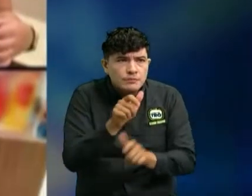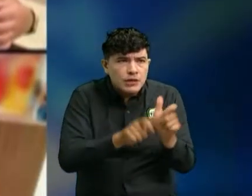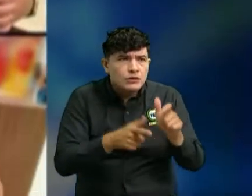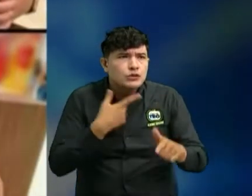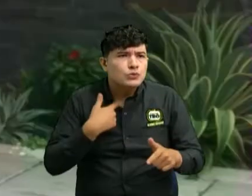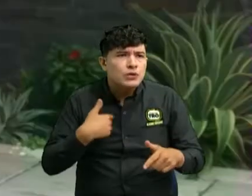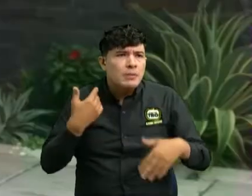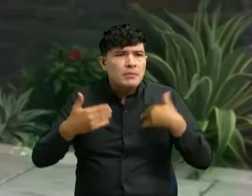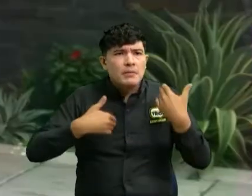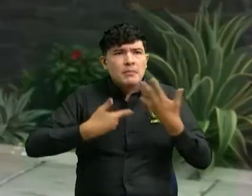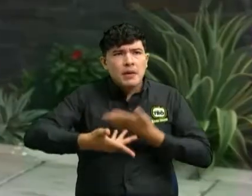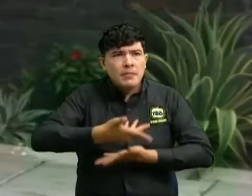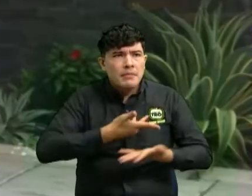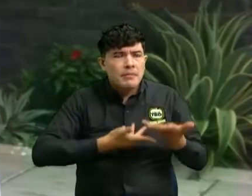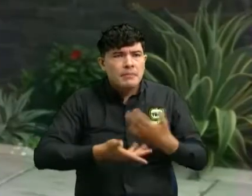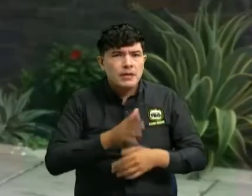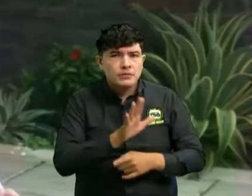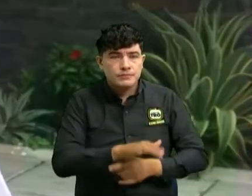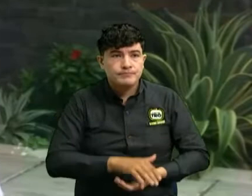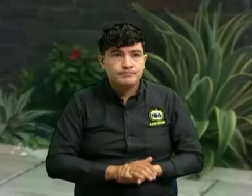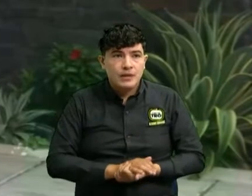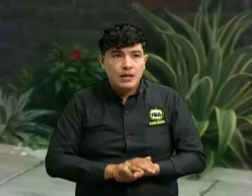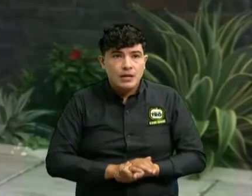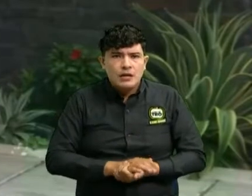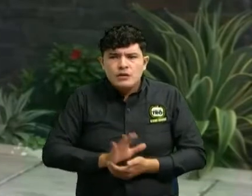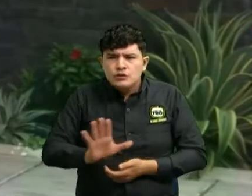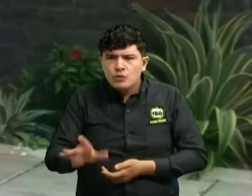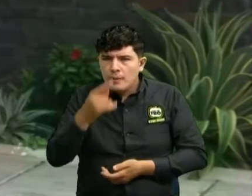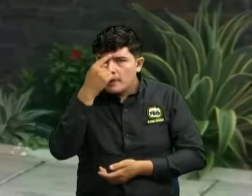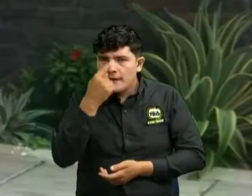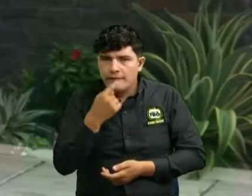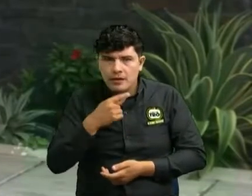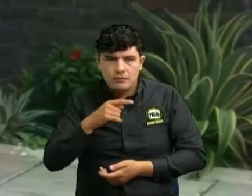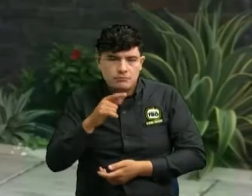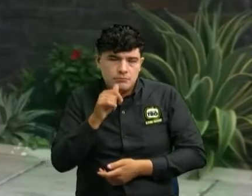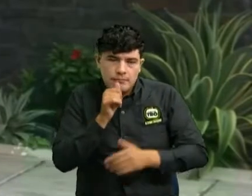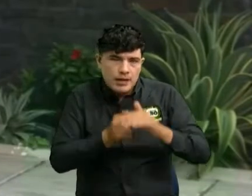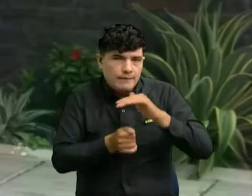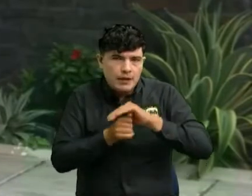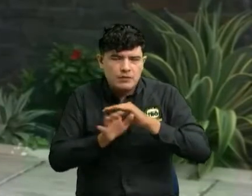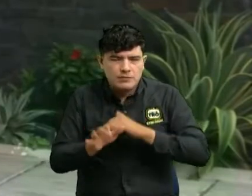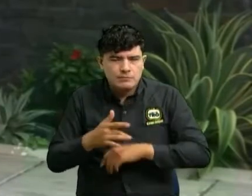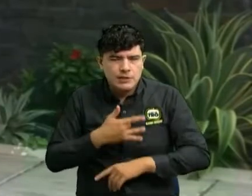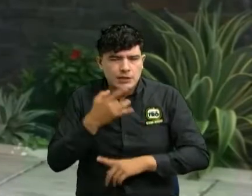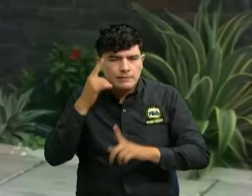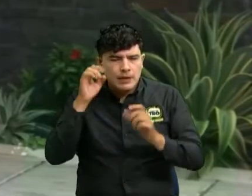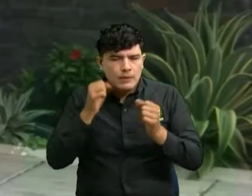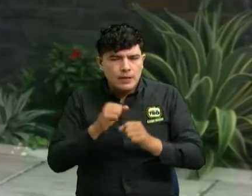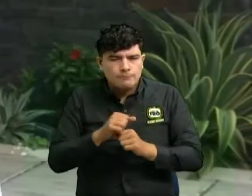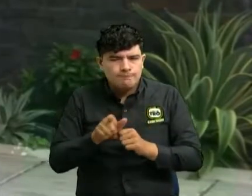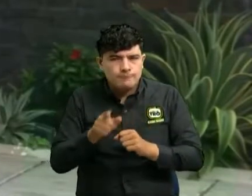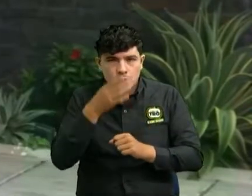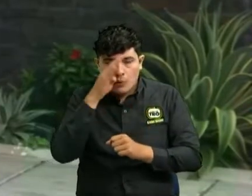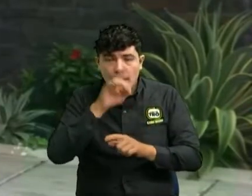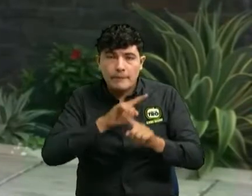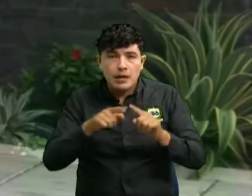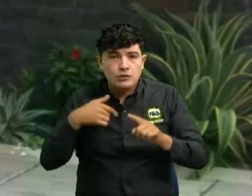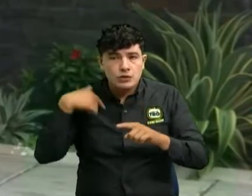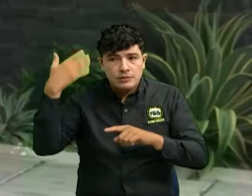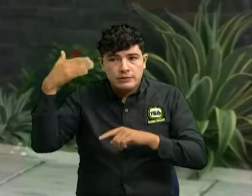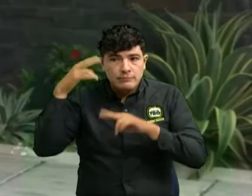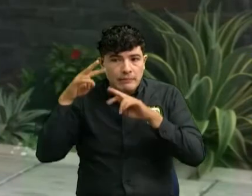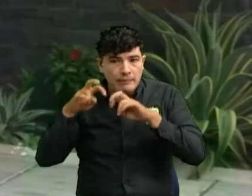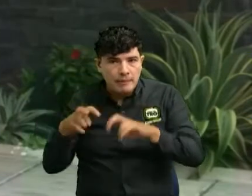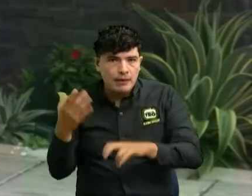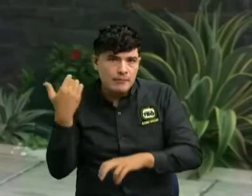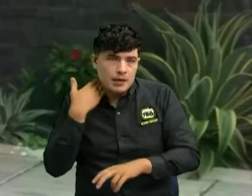etiqueta todos esos perfiles son privados que genera ya pues como duda pero son cosas que uno viene a investigar después de